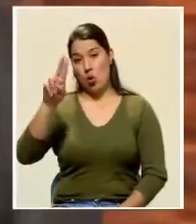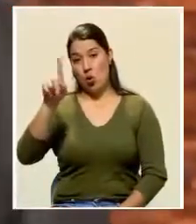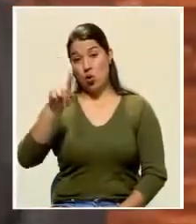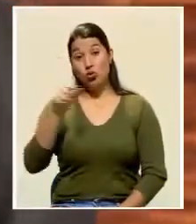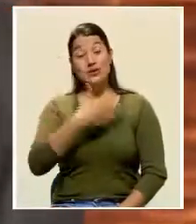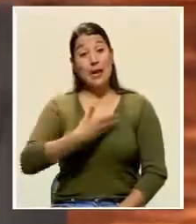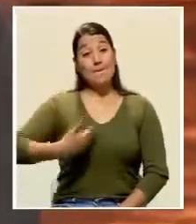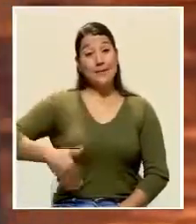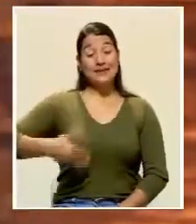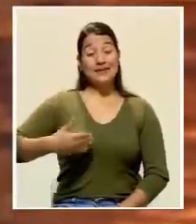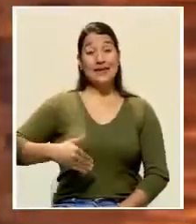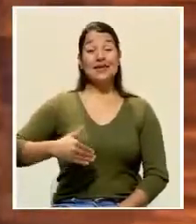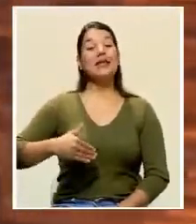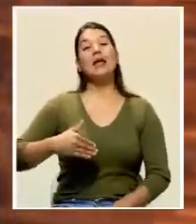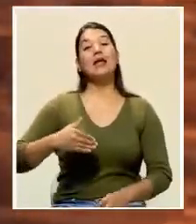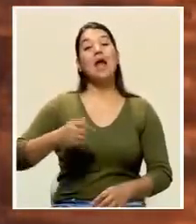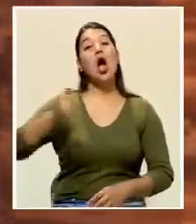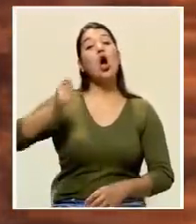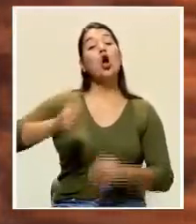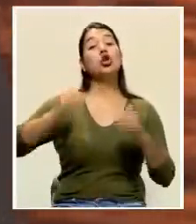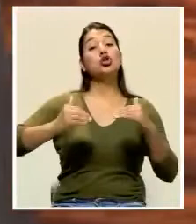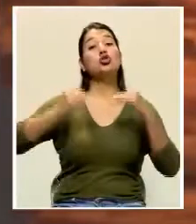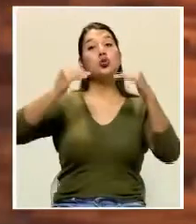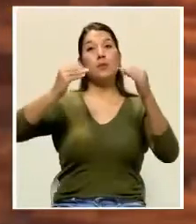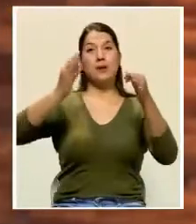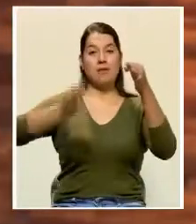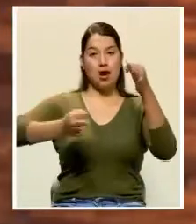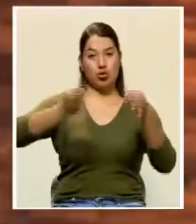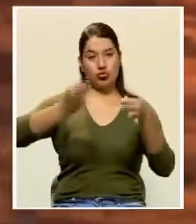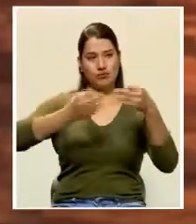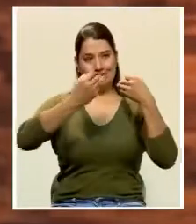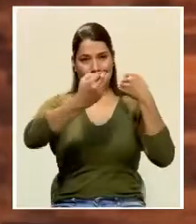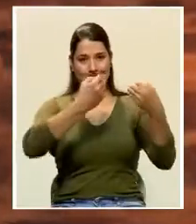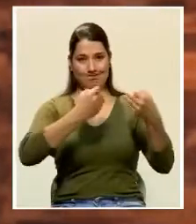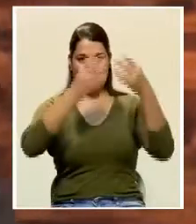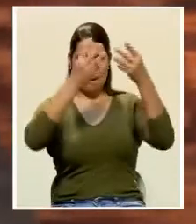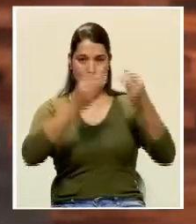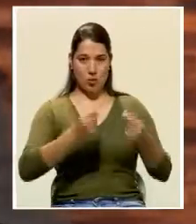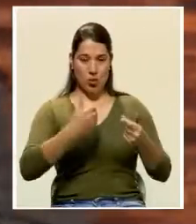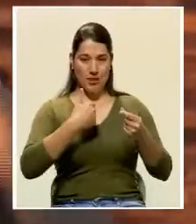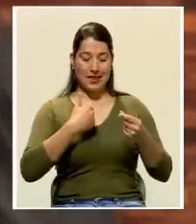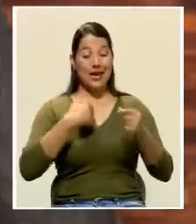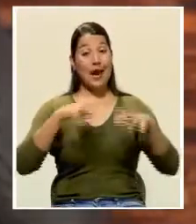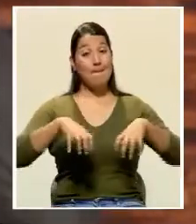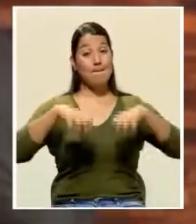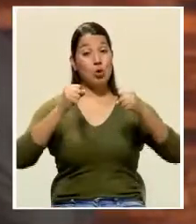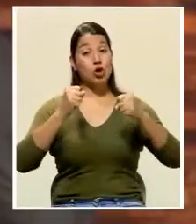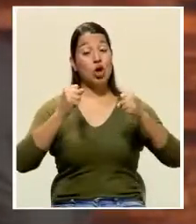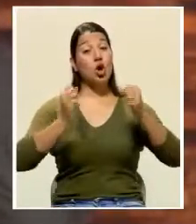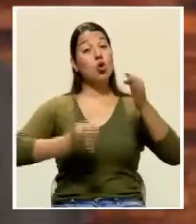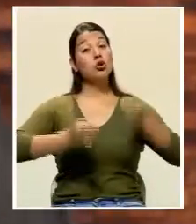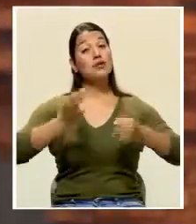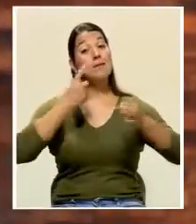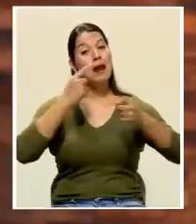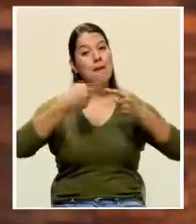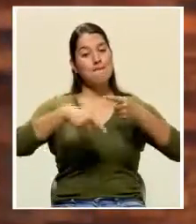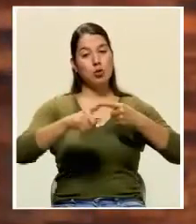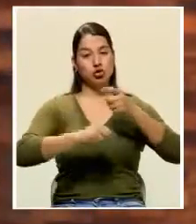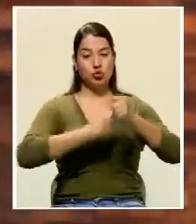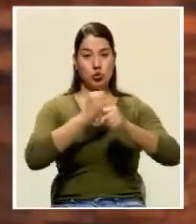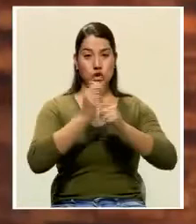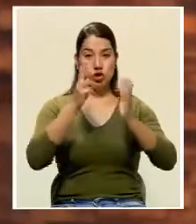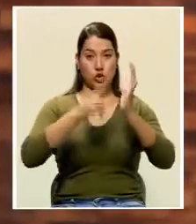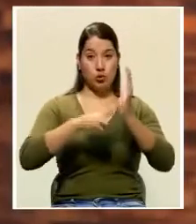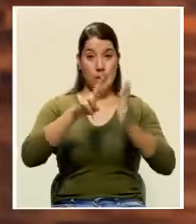sobre el recorte que tiene el Poder Judicial para el año 2021. Vamos a preguntar a nuestro productor si tenemos listas